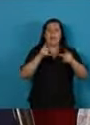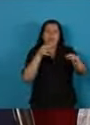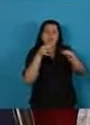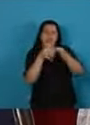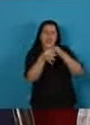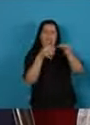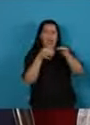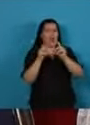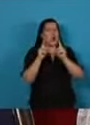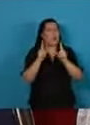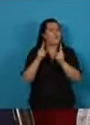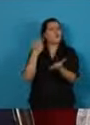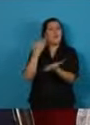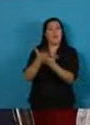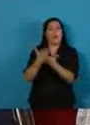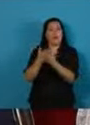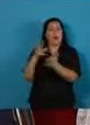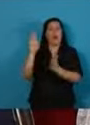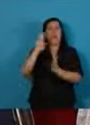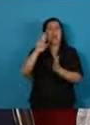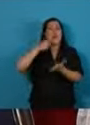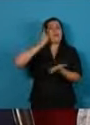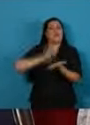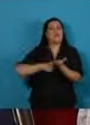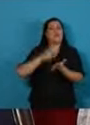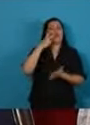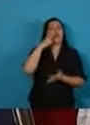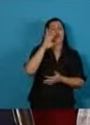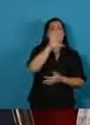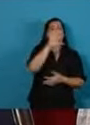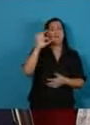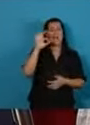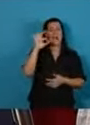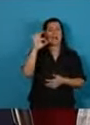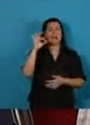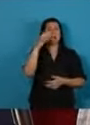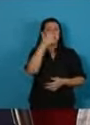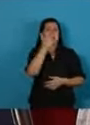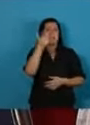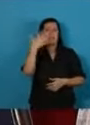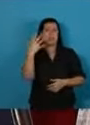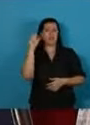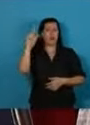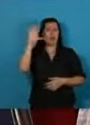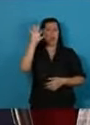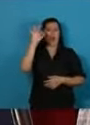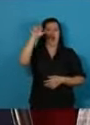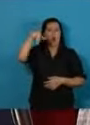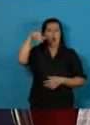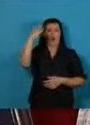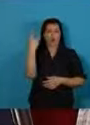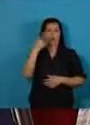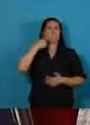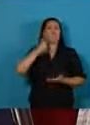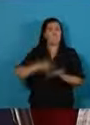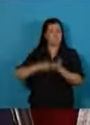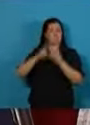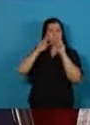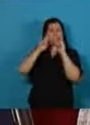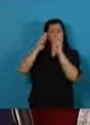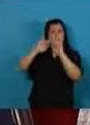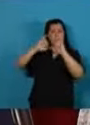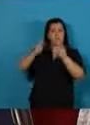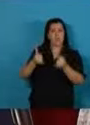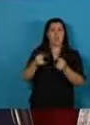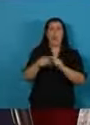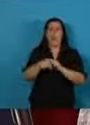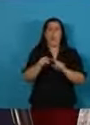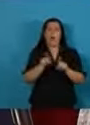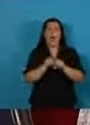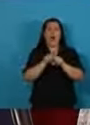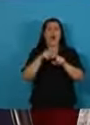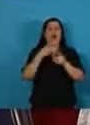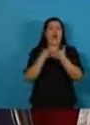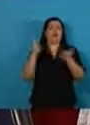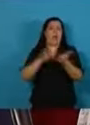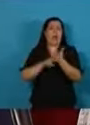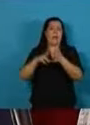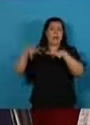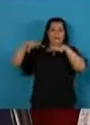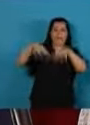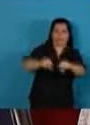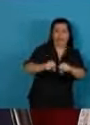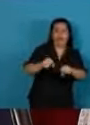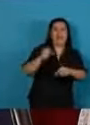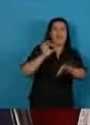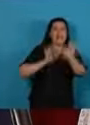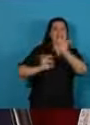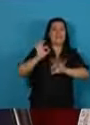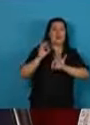propone la resolución 2065 de Naciones Unidas. No hay más lugar para colonialismos en el siglo